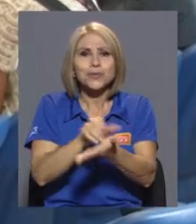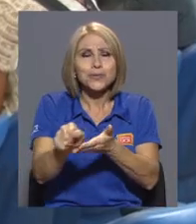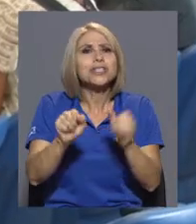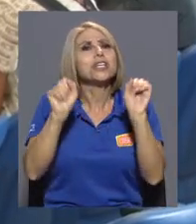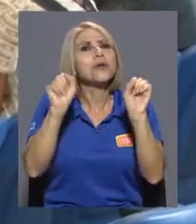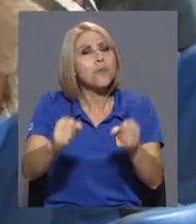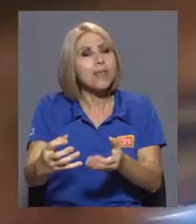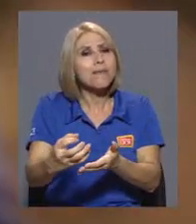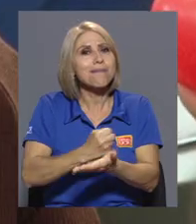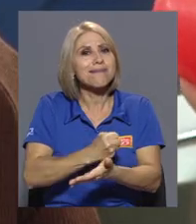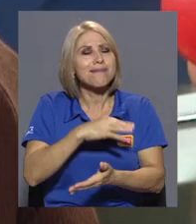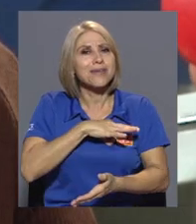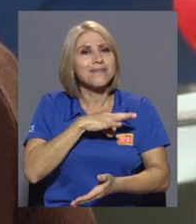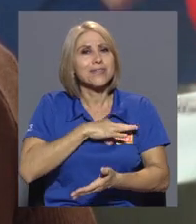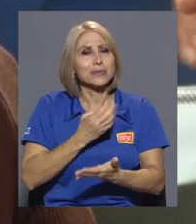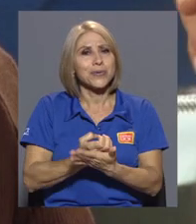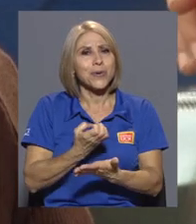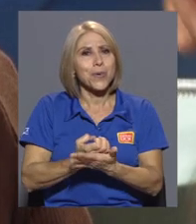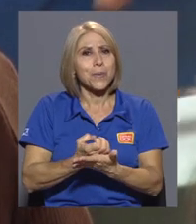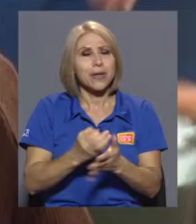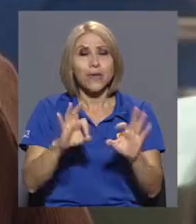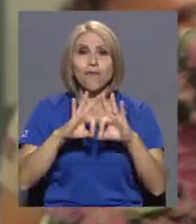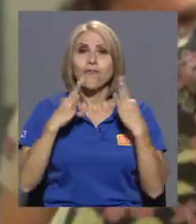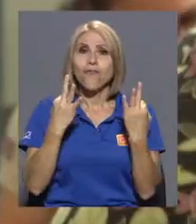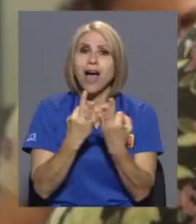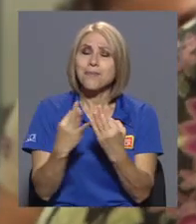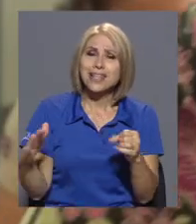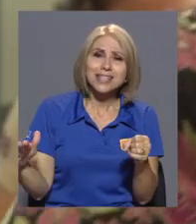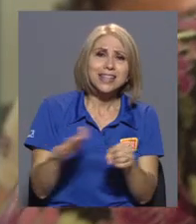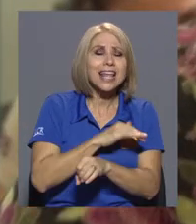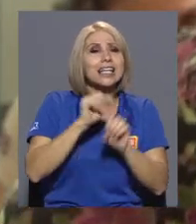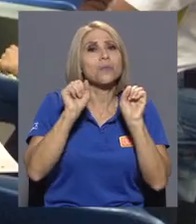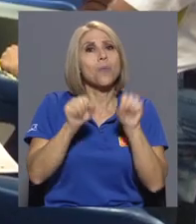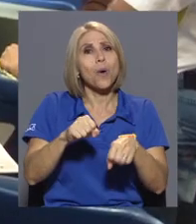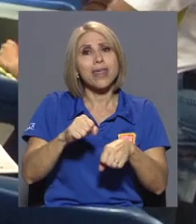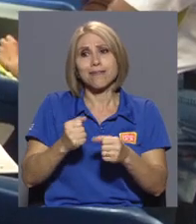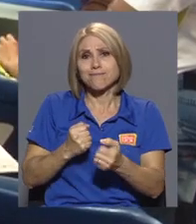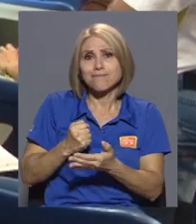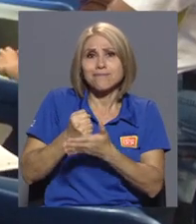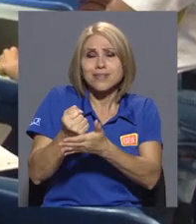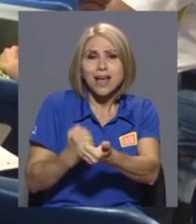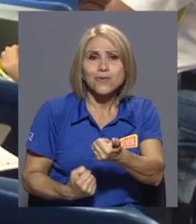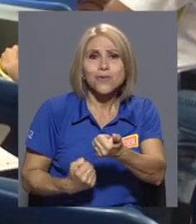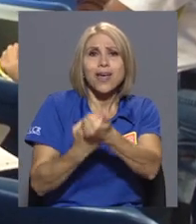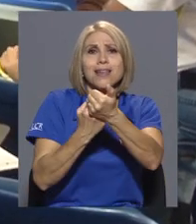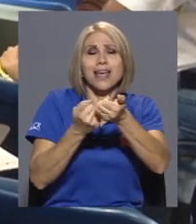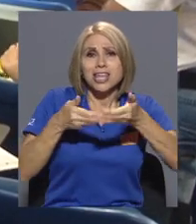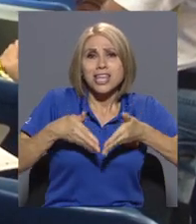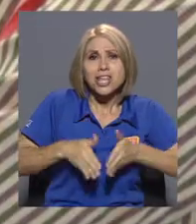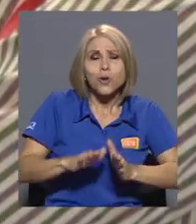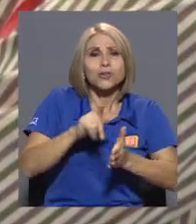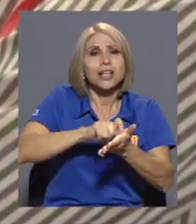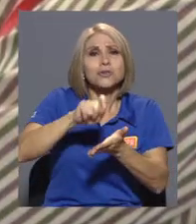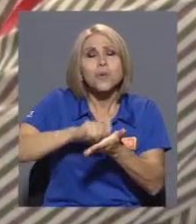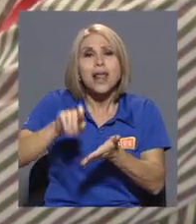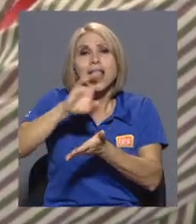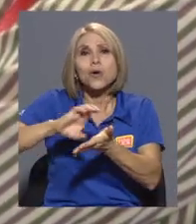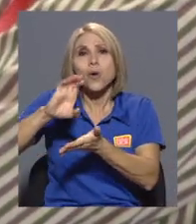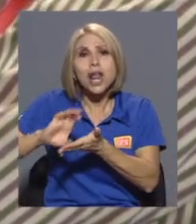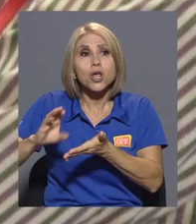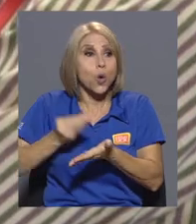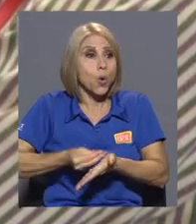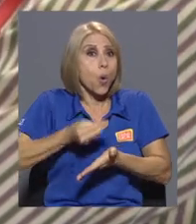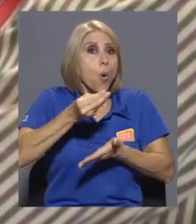económico, lo cual ha generado que familias enteras puedan llevar a sus hijos a la escuela, al colegio, comprar terrenos que a veces no tenían,